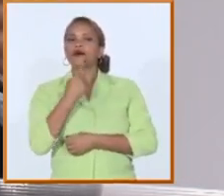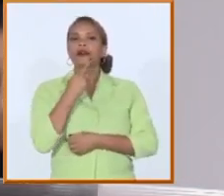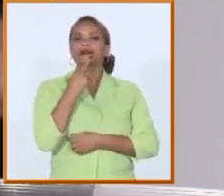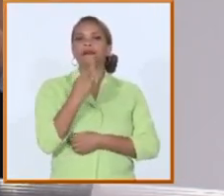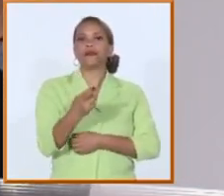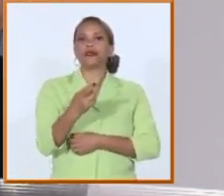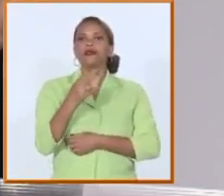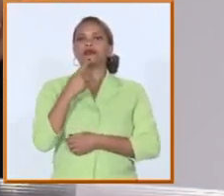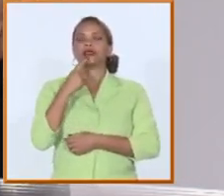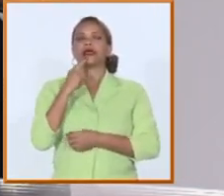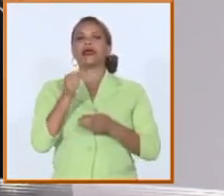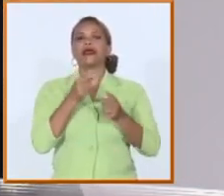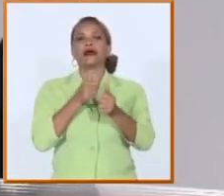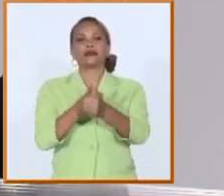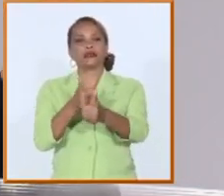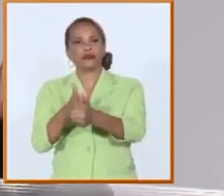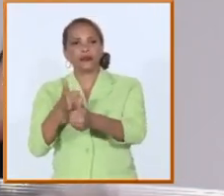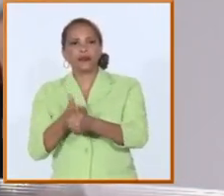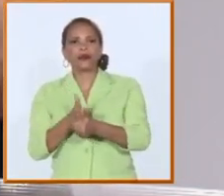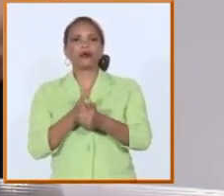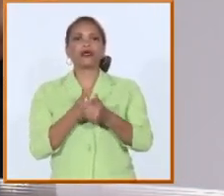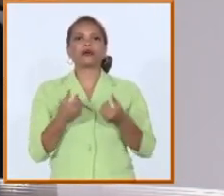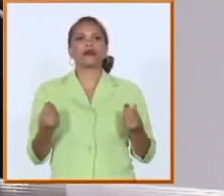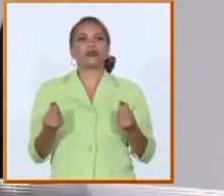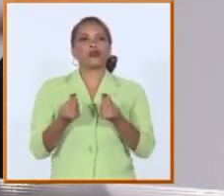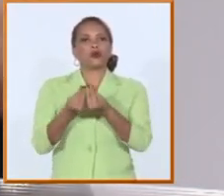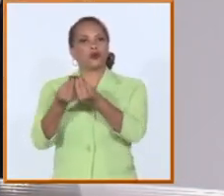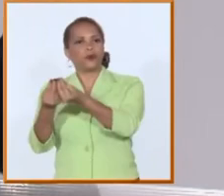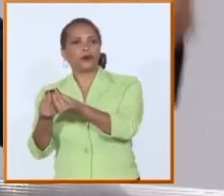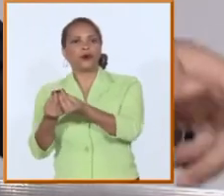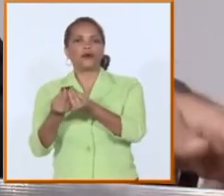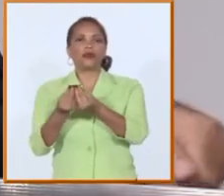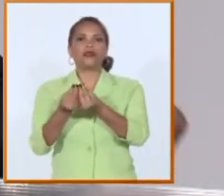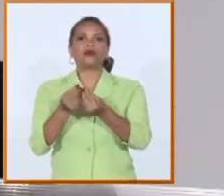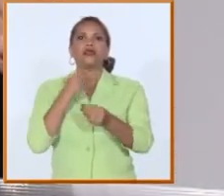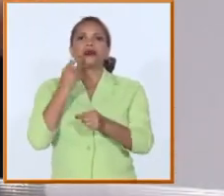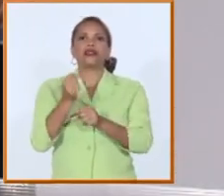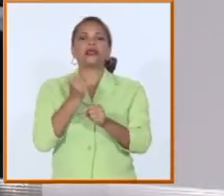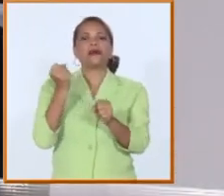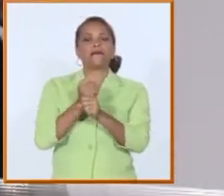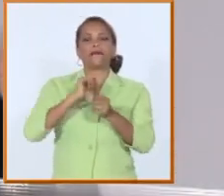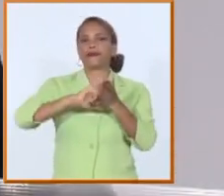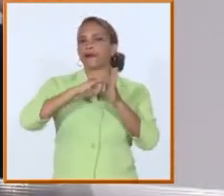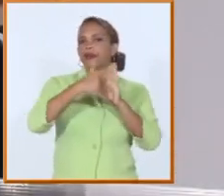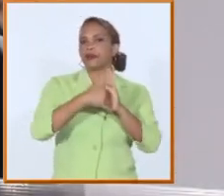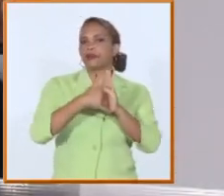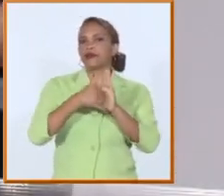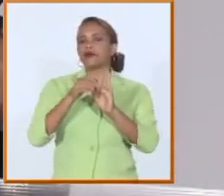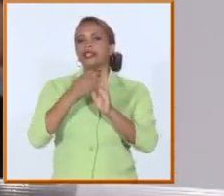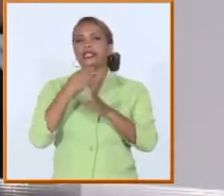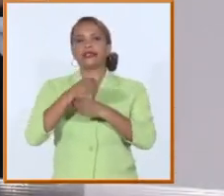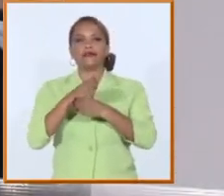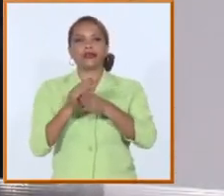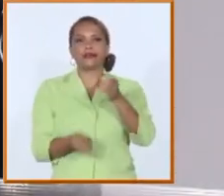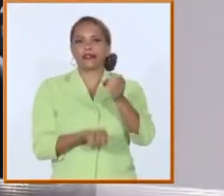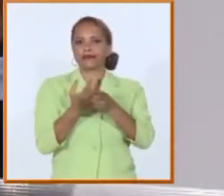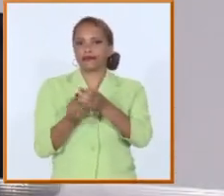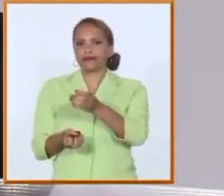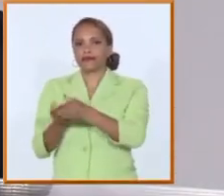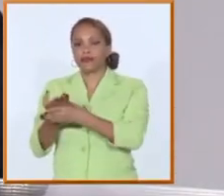asesoría de acompañamiento de elaboración y ejecución de proyectos y nos ha obligado a vincular